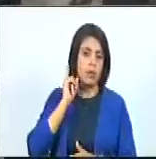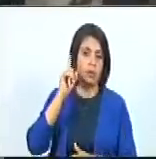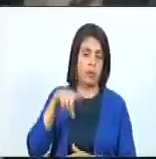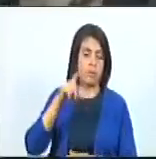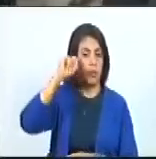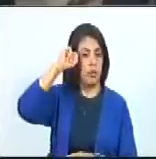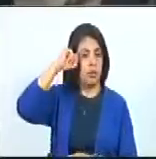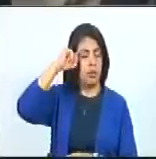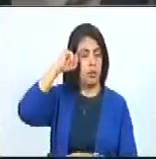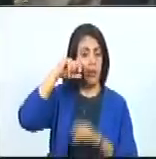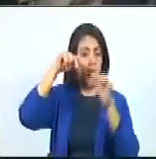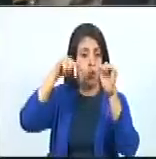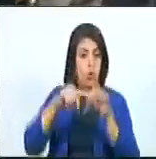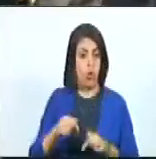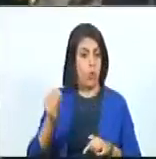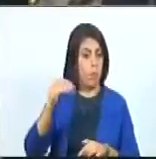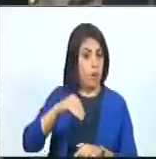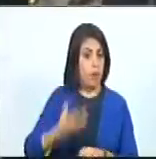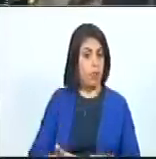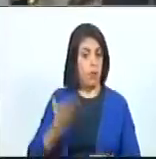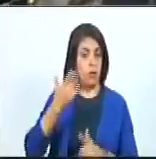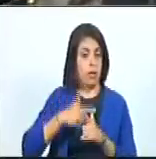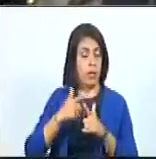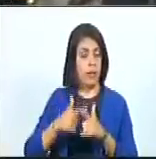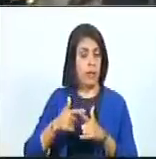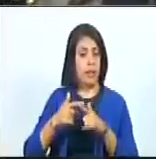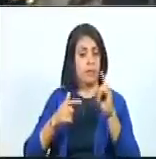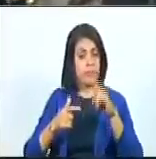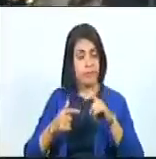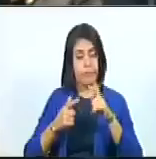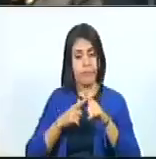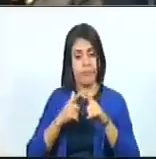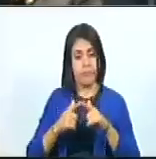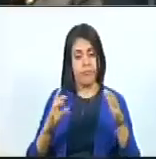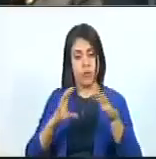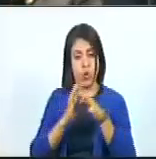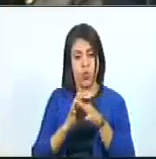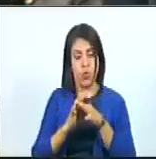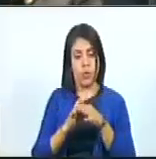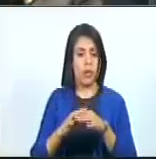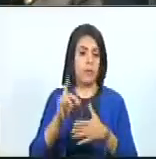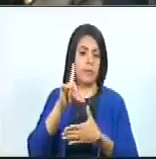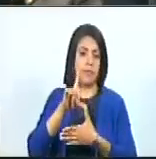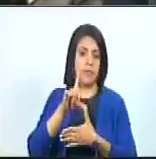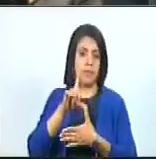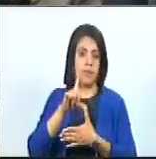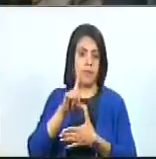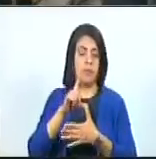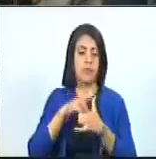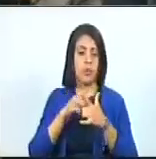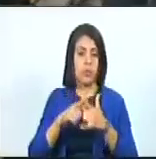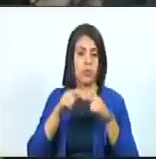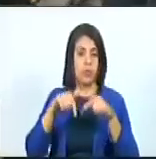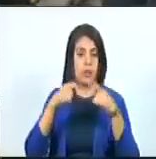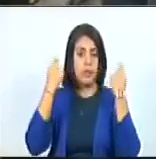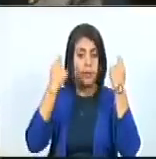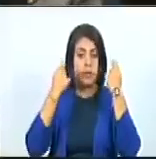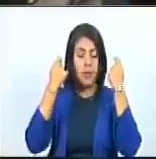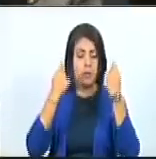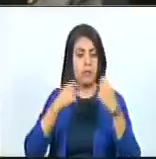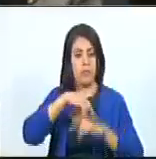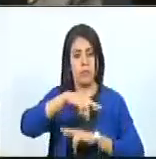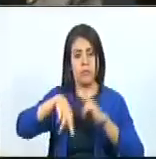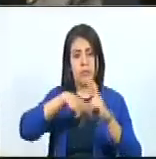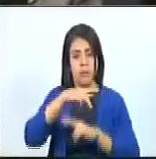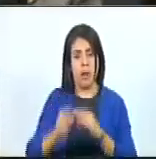recordando que hoy más que nunca es necesaria la unidad latinoamericana. Por eso celebramos la